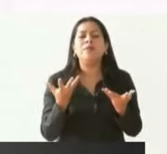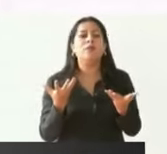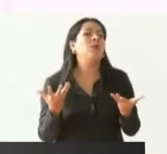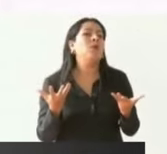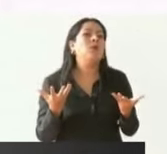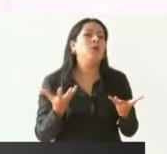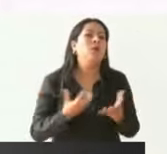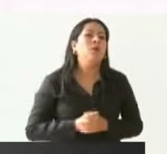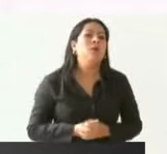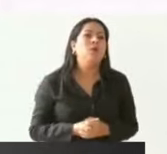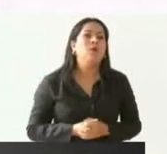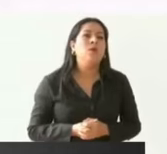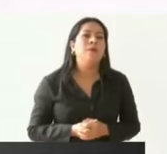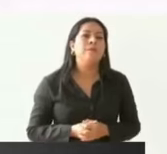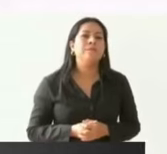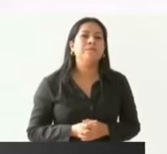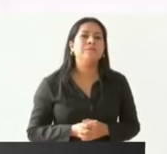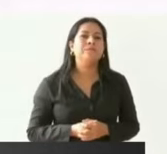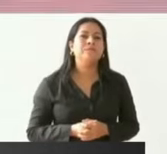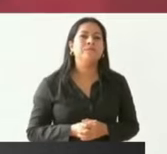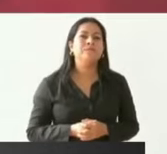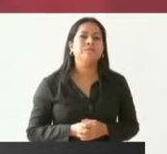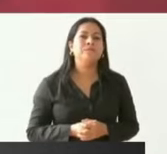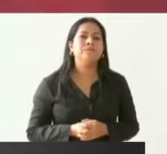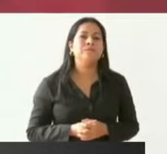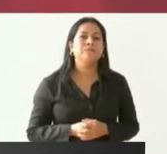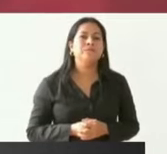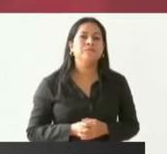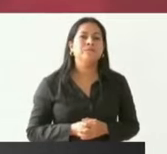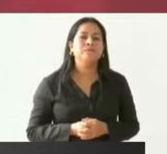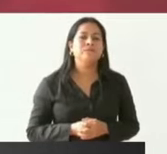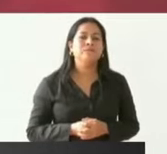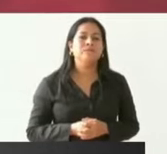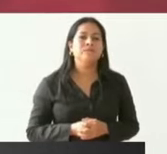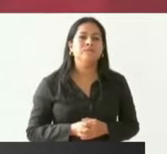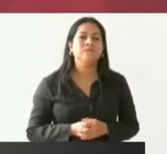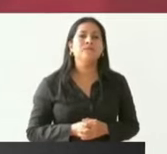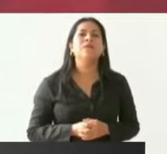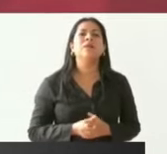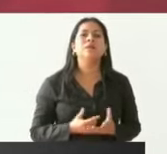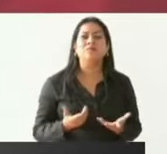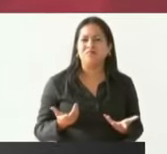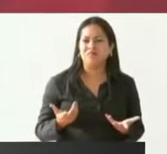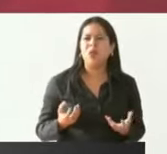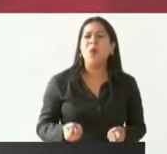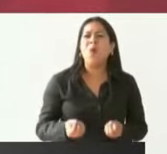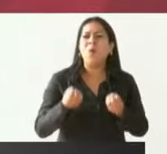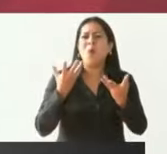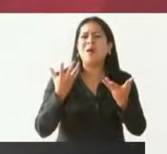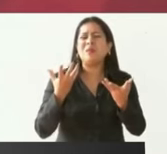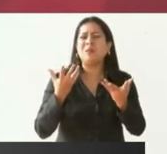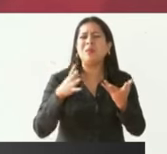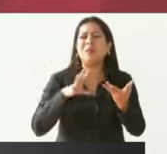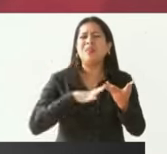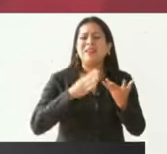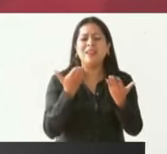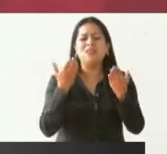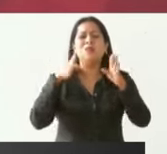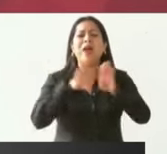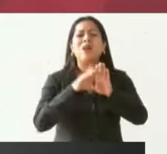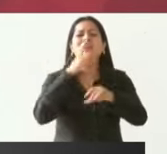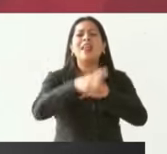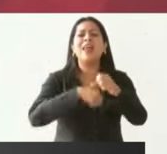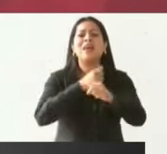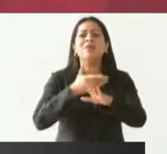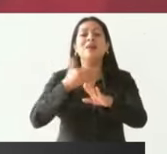llevaron o obtuvieron de utilidades los banqueros el año